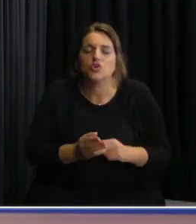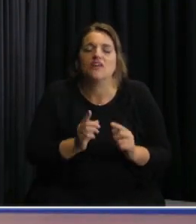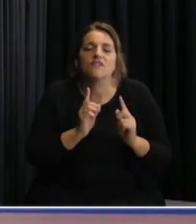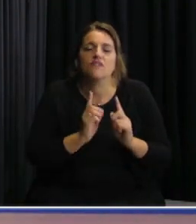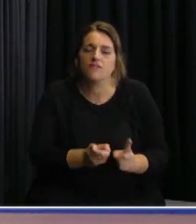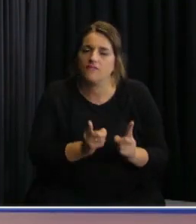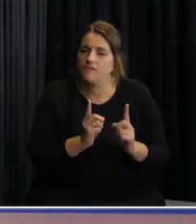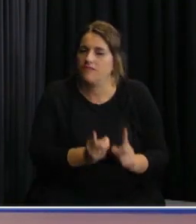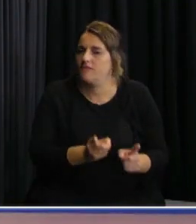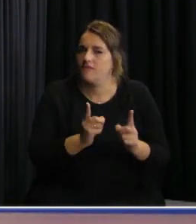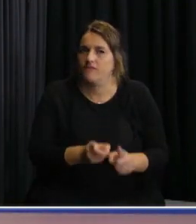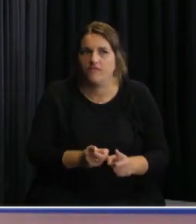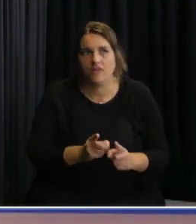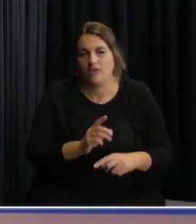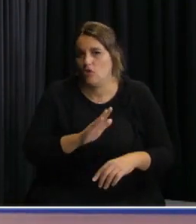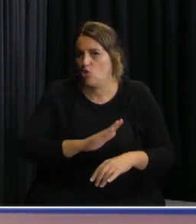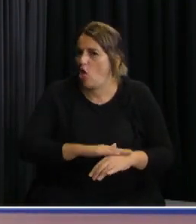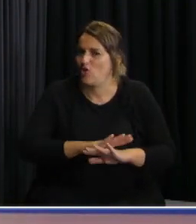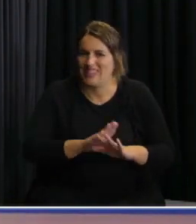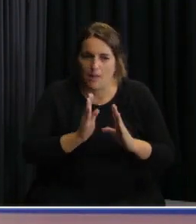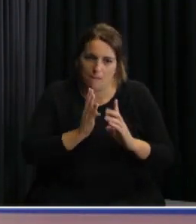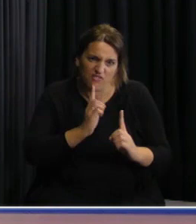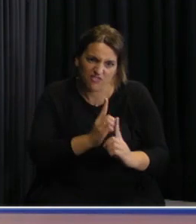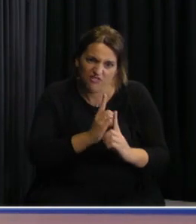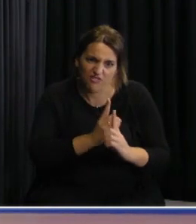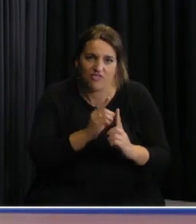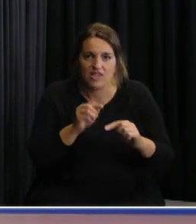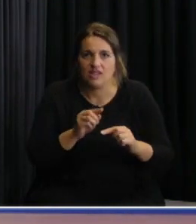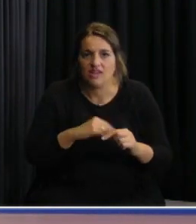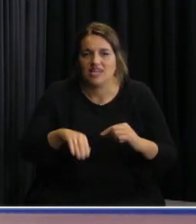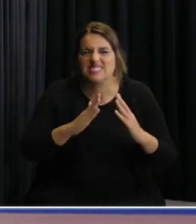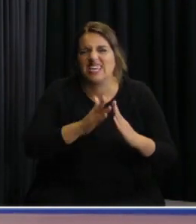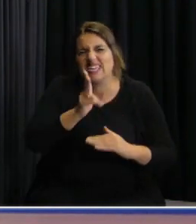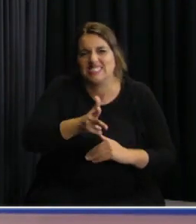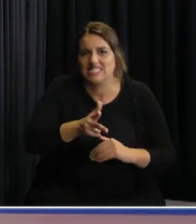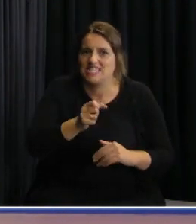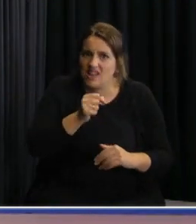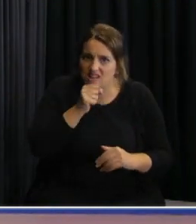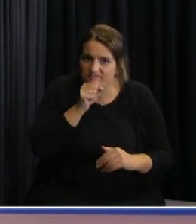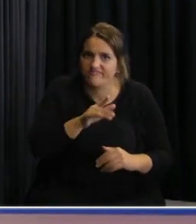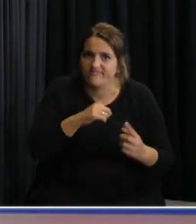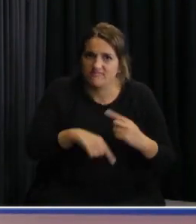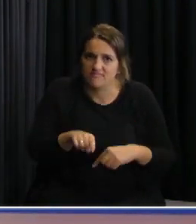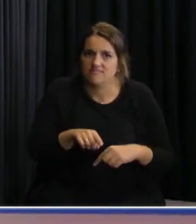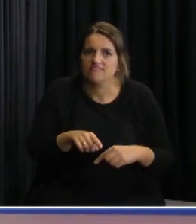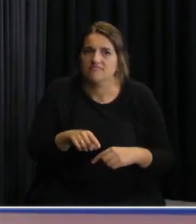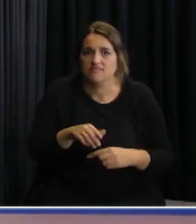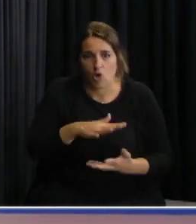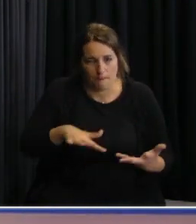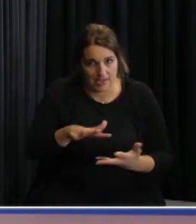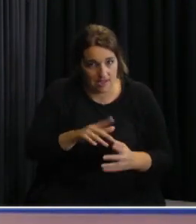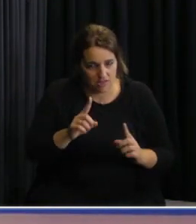permanente todo el tiempo en ese residencial complejo que ha generado